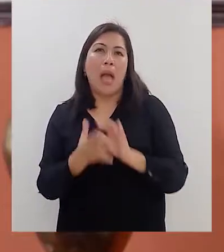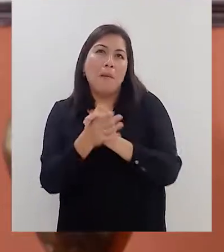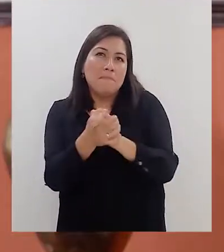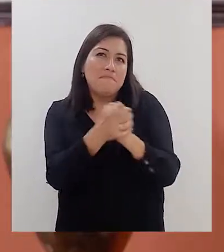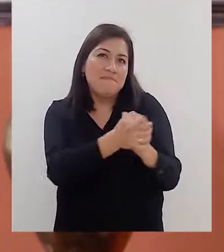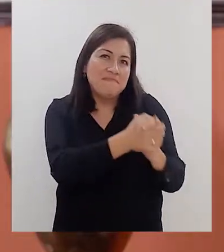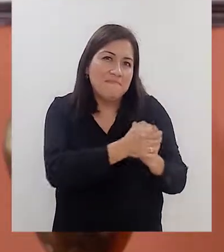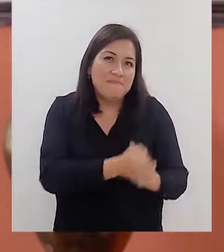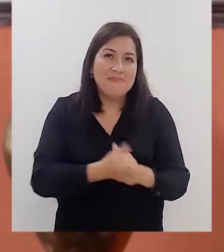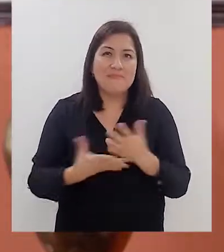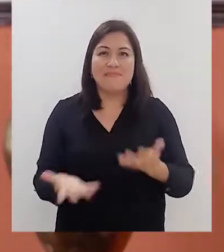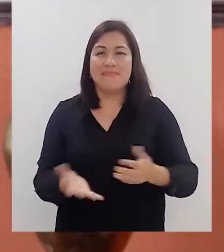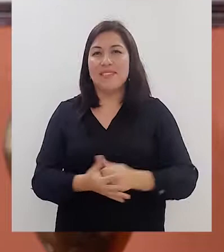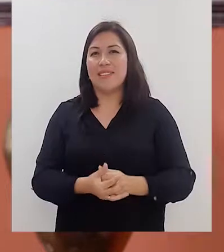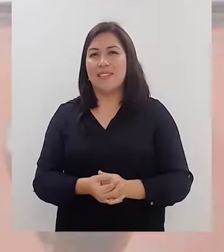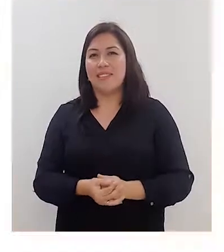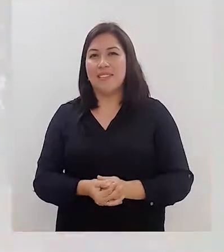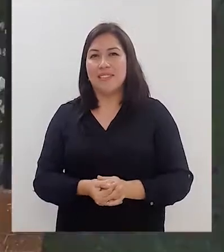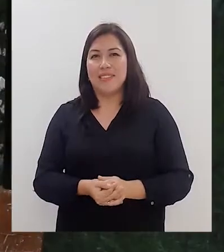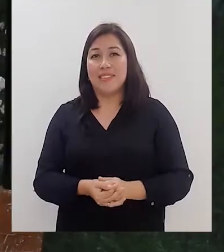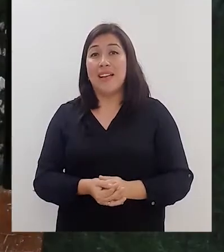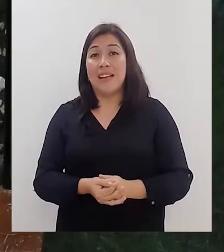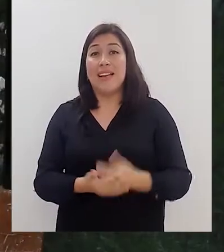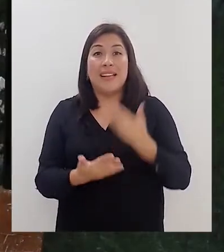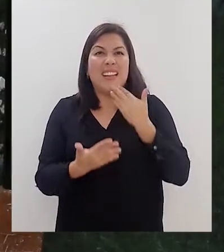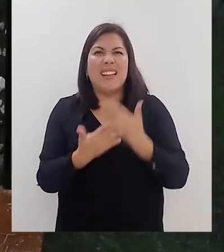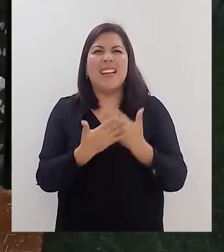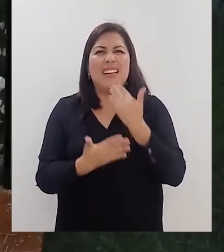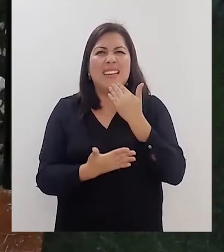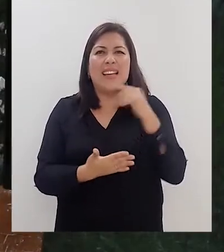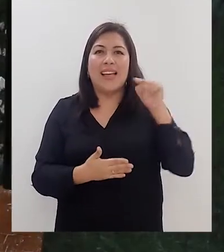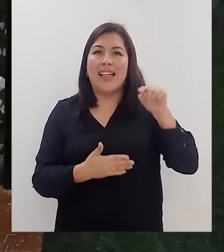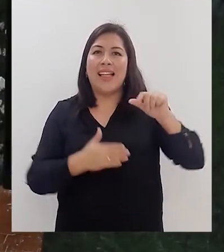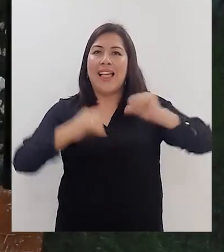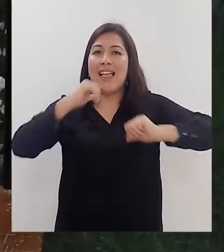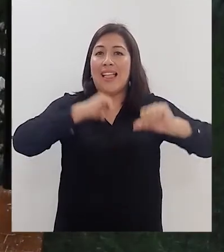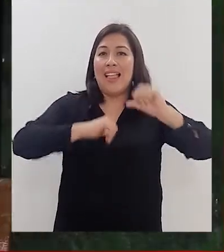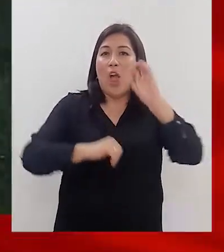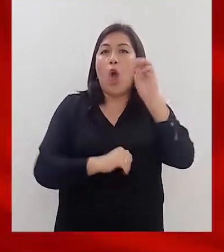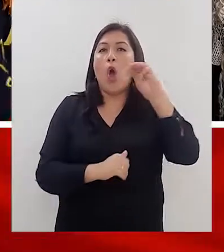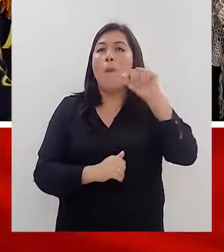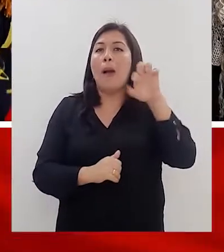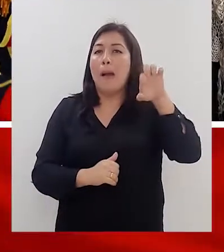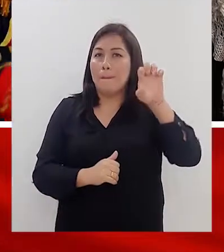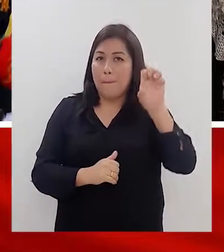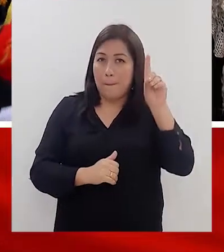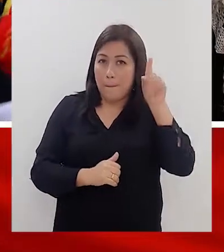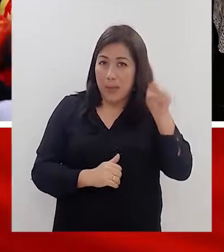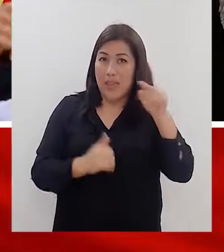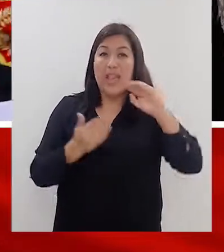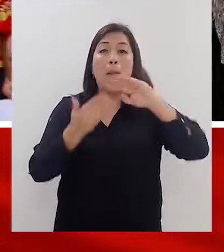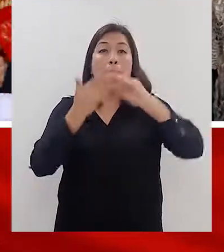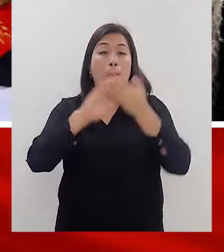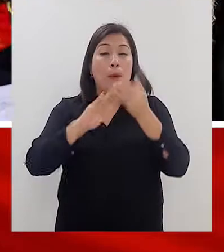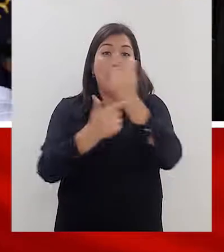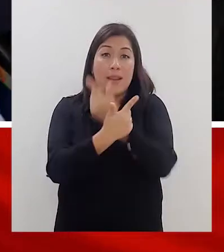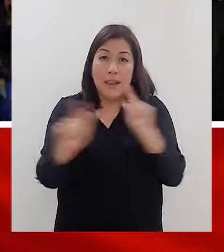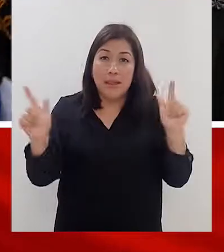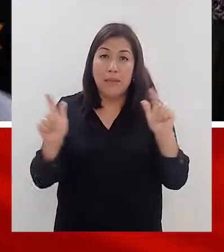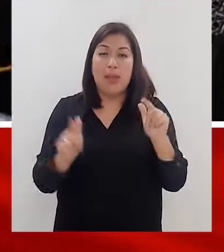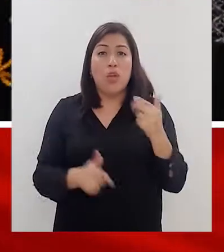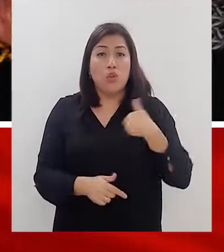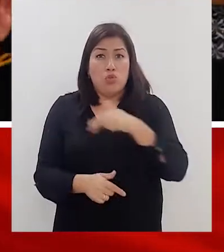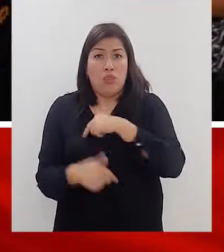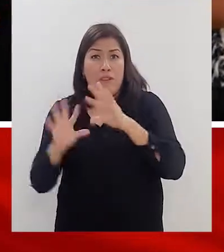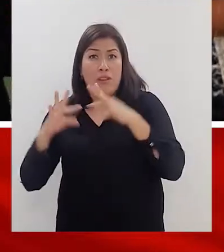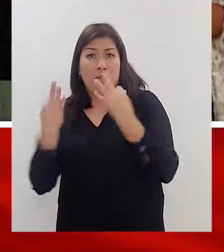a ser amigos gracias al teatro de MAPEP de Pueblo Libre toda la familia estamos muy orgullosa de